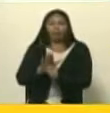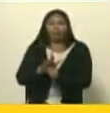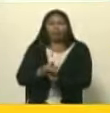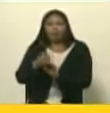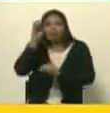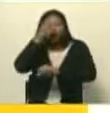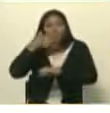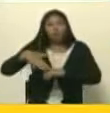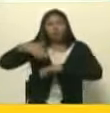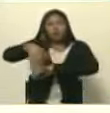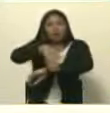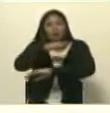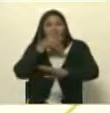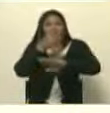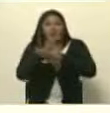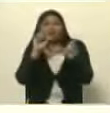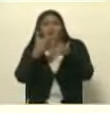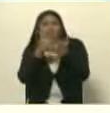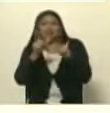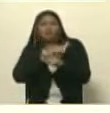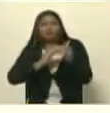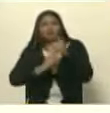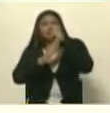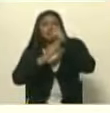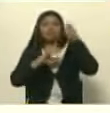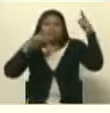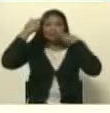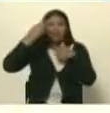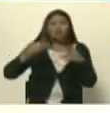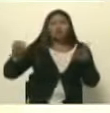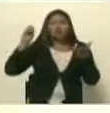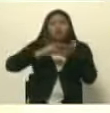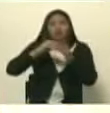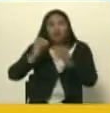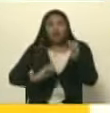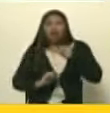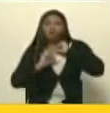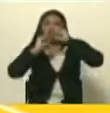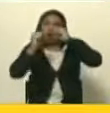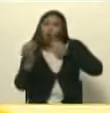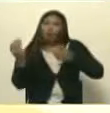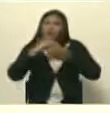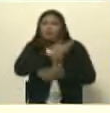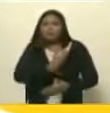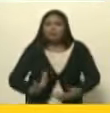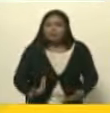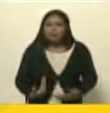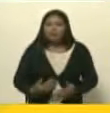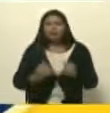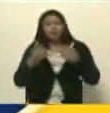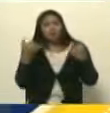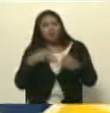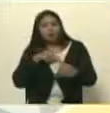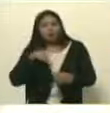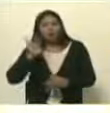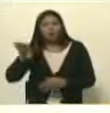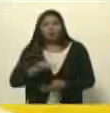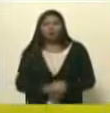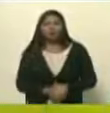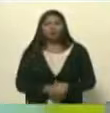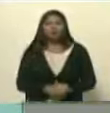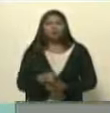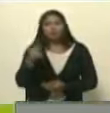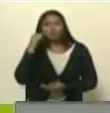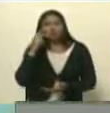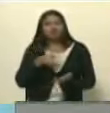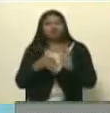en las calles pidiendo la libertad al comandante Hugo Chávez y que volviera al poder, retornara el hilo democrático al país. Eso no